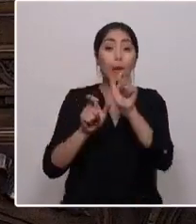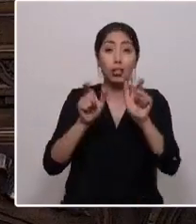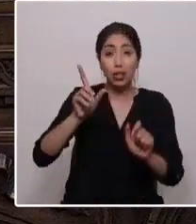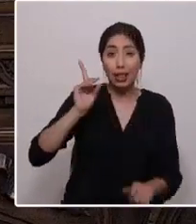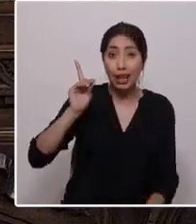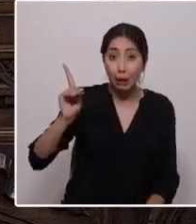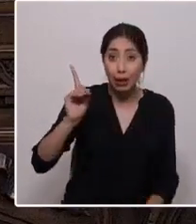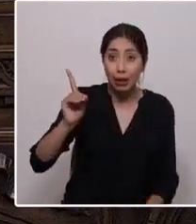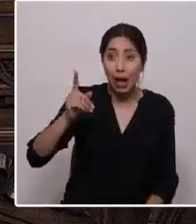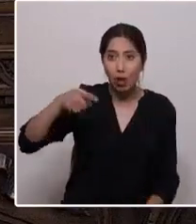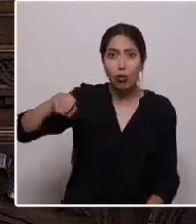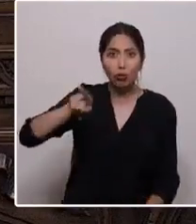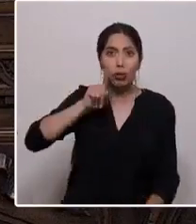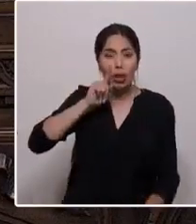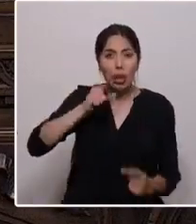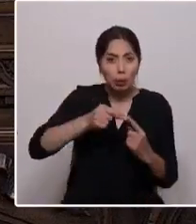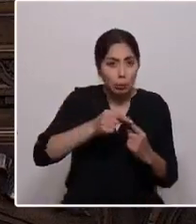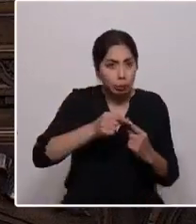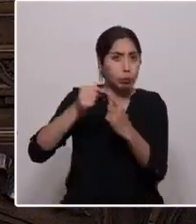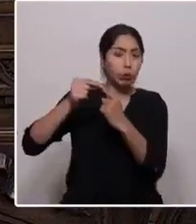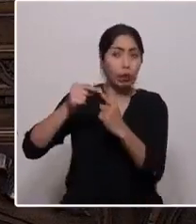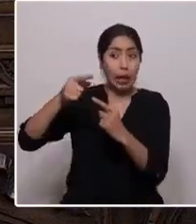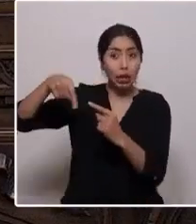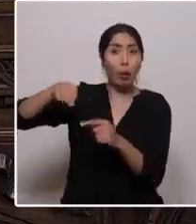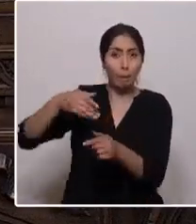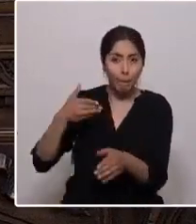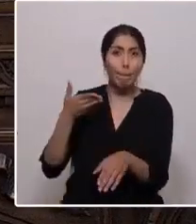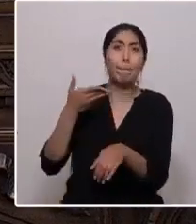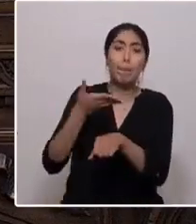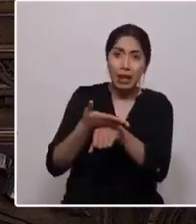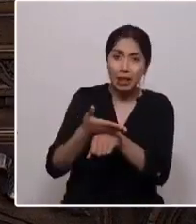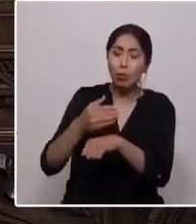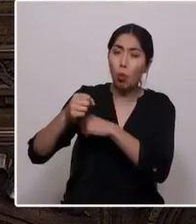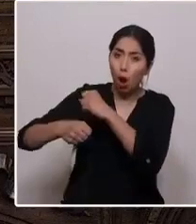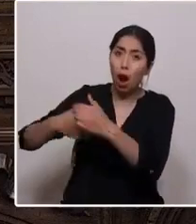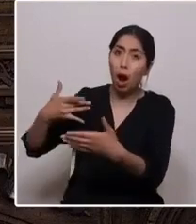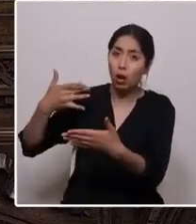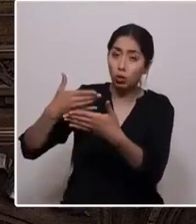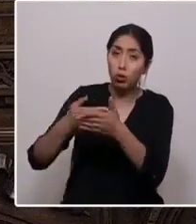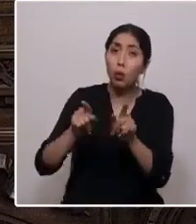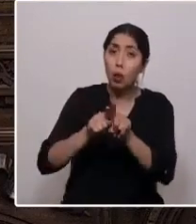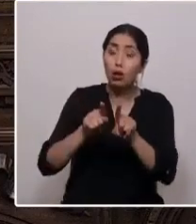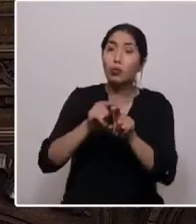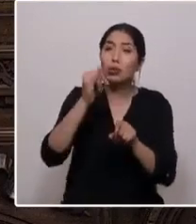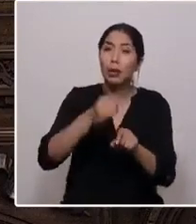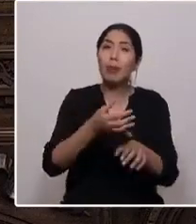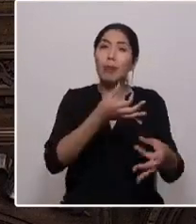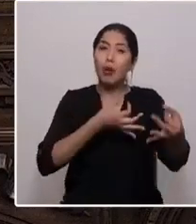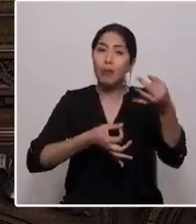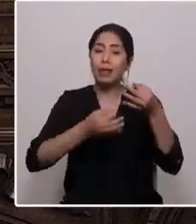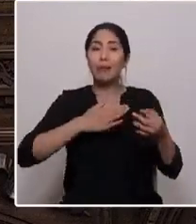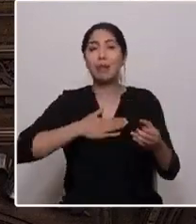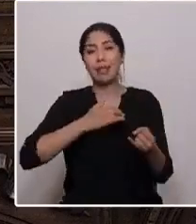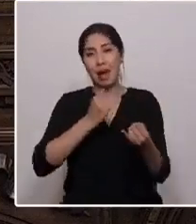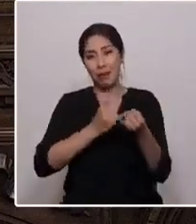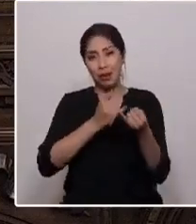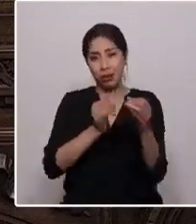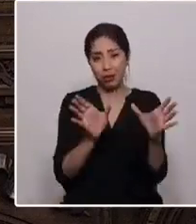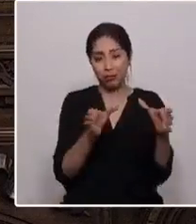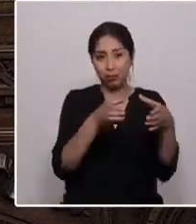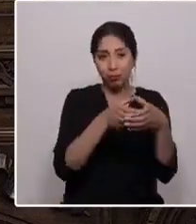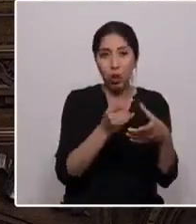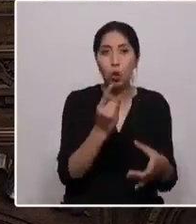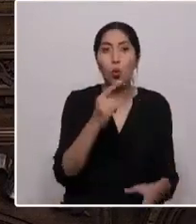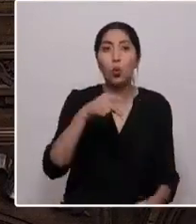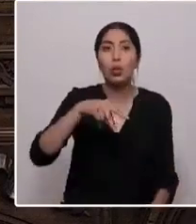tengan la prioridad que vienen reclamando hace años, tal como siempre me lo comentan mis queridos amigos de la agrupación Unidispa